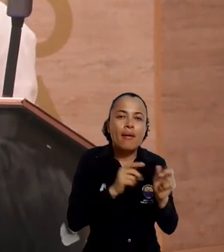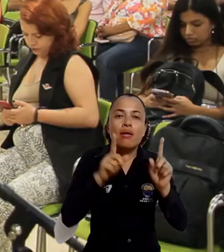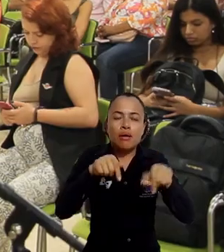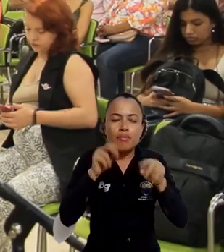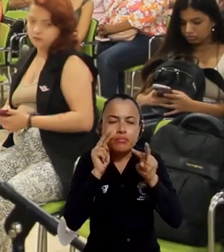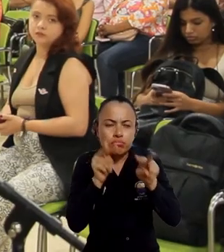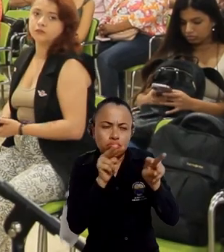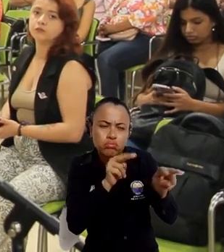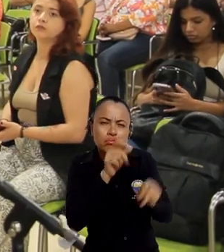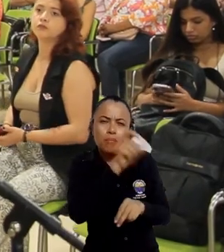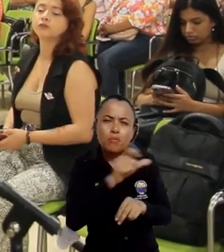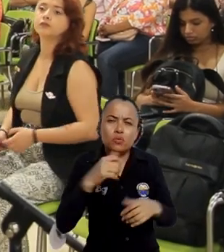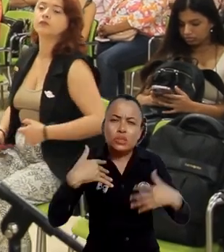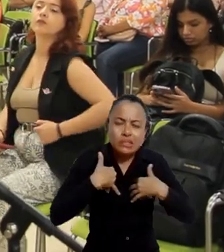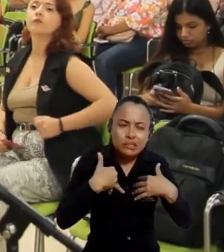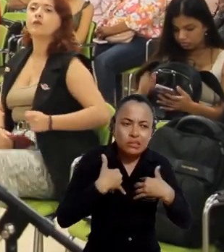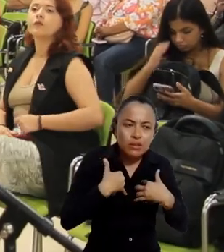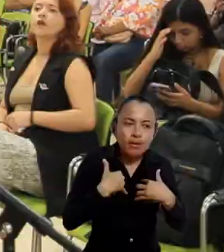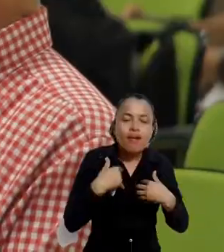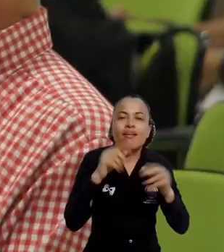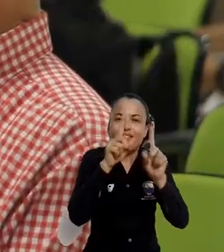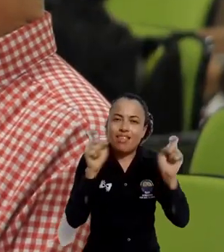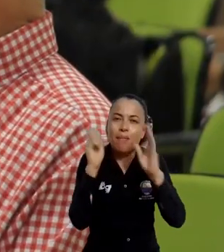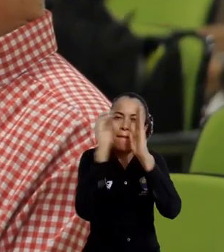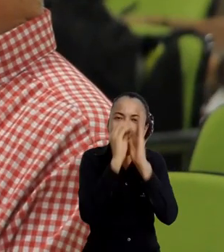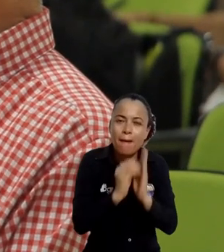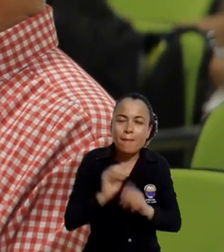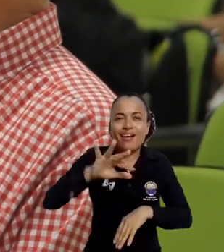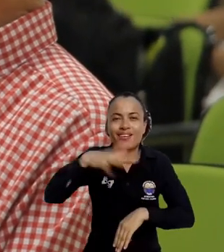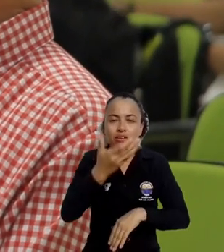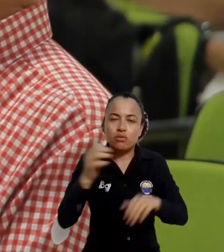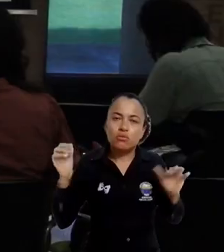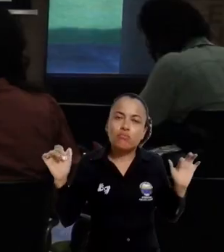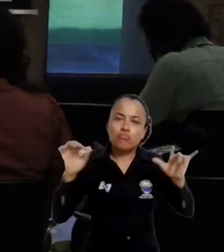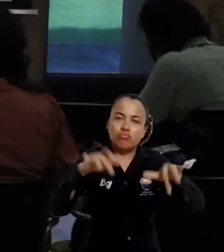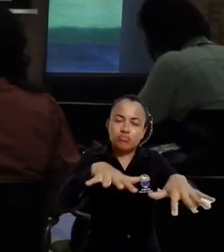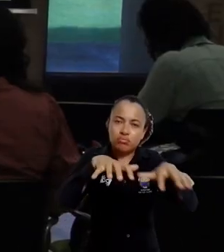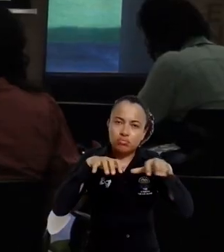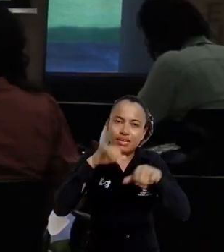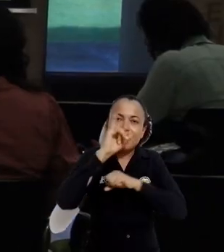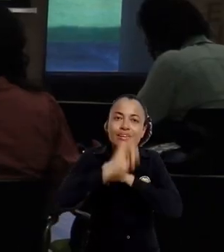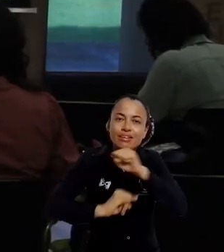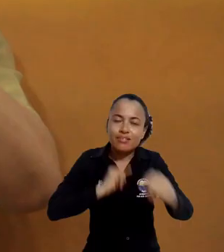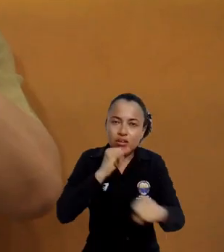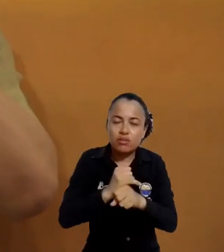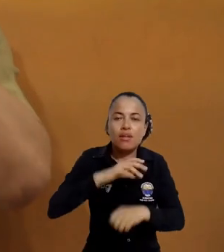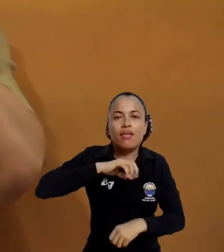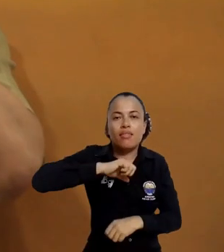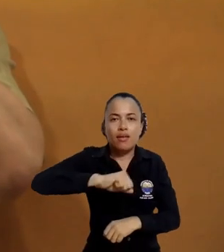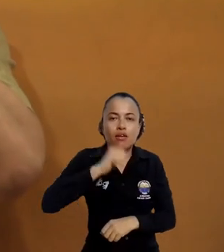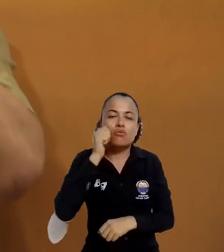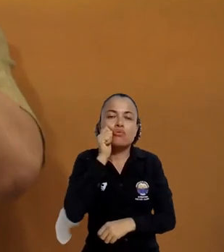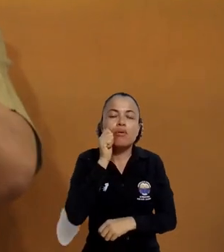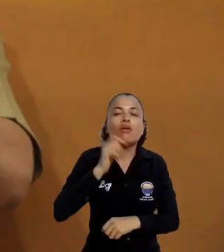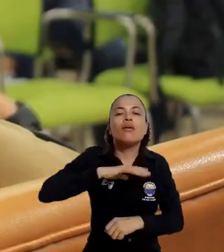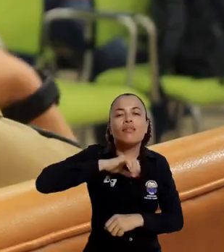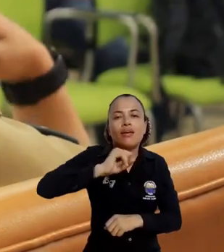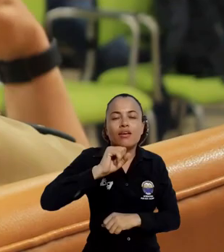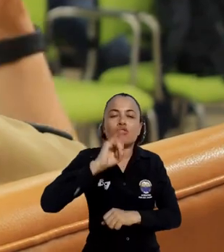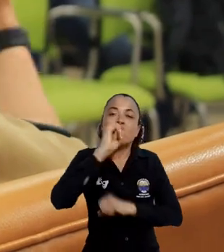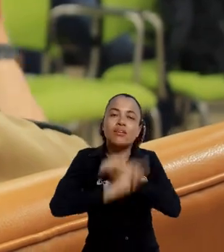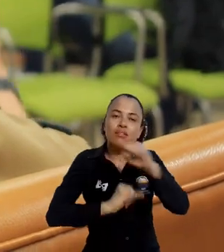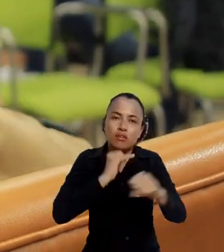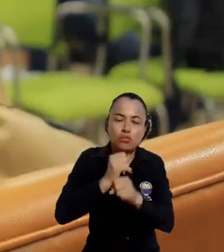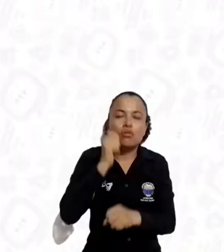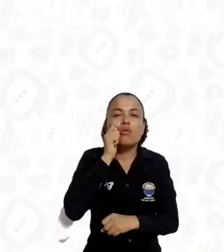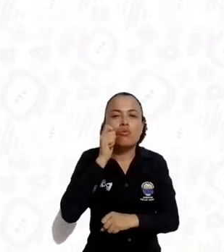hicieron parte de los temas abordados durante el V Congreso Internacional de Derechos Humanos y Derecho Internacional Humanitario, Paz, Conflicto